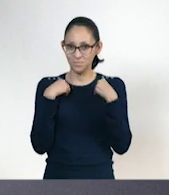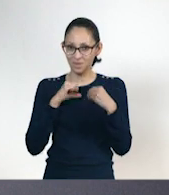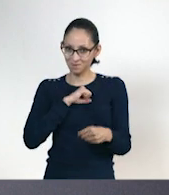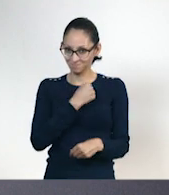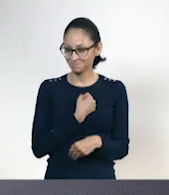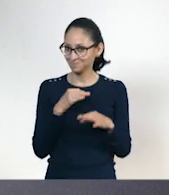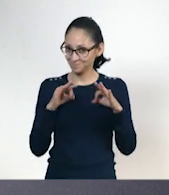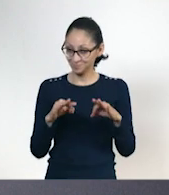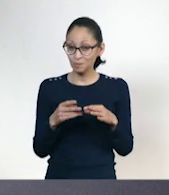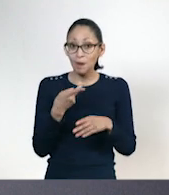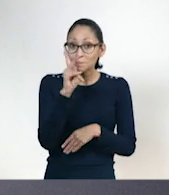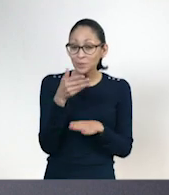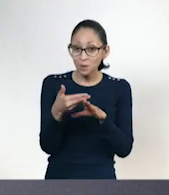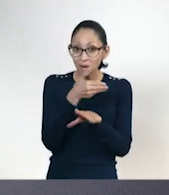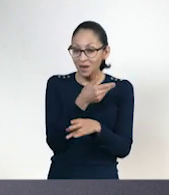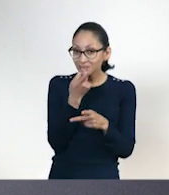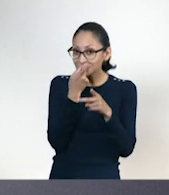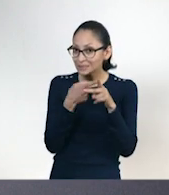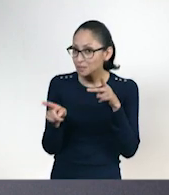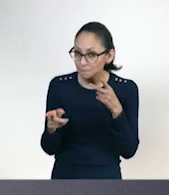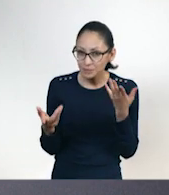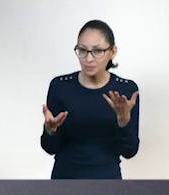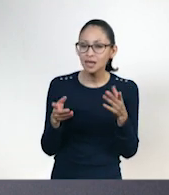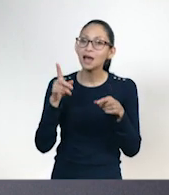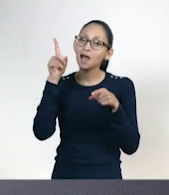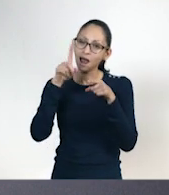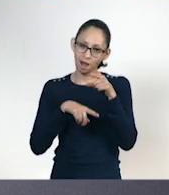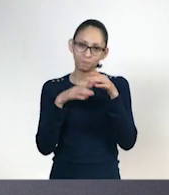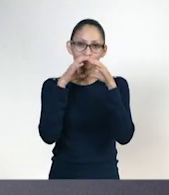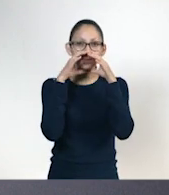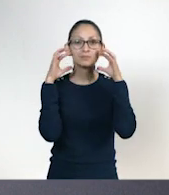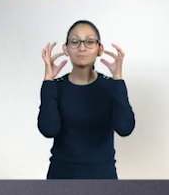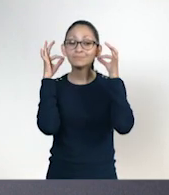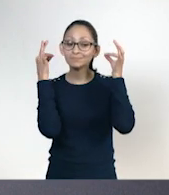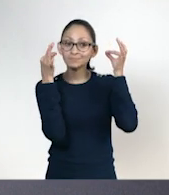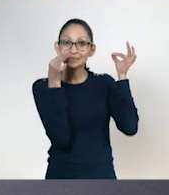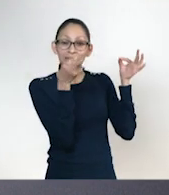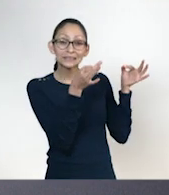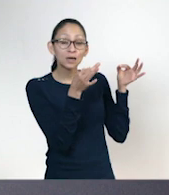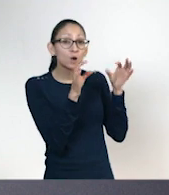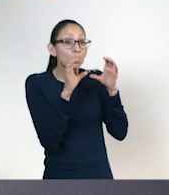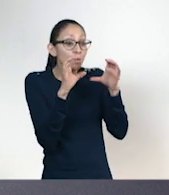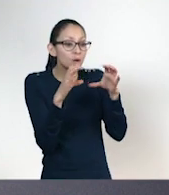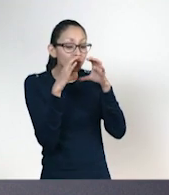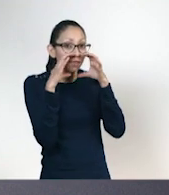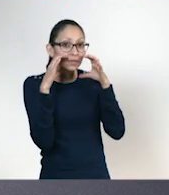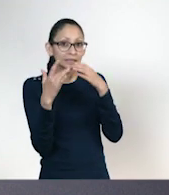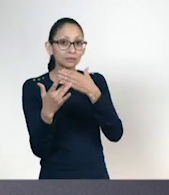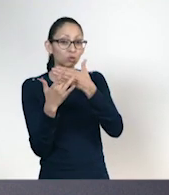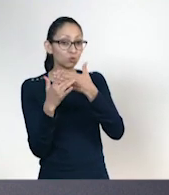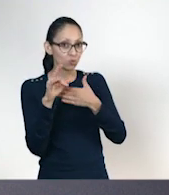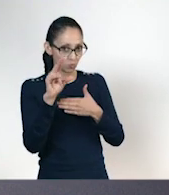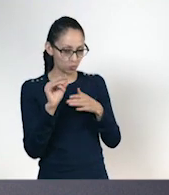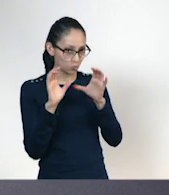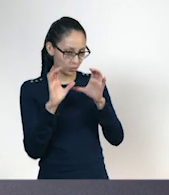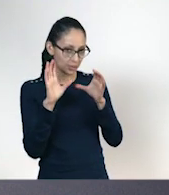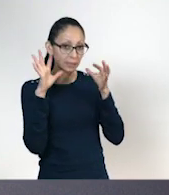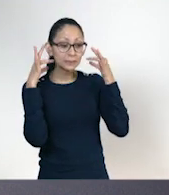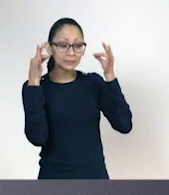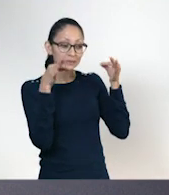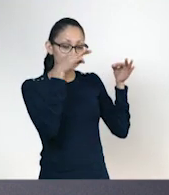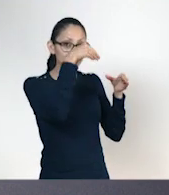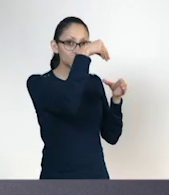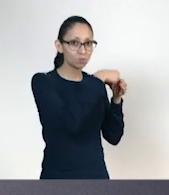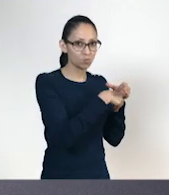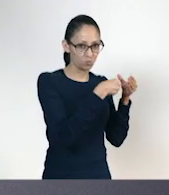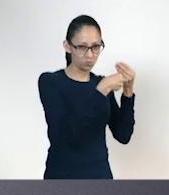Pero antes de comenzar, nos quitamos nuestro cubrebocas, cuidando de no tocar la parte frontal y guardándolo en